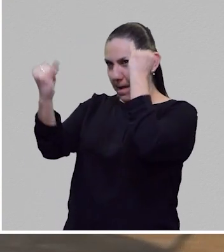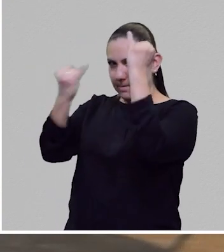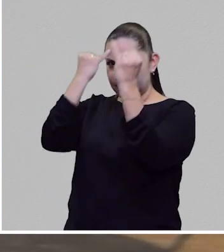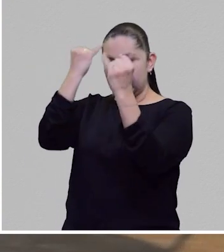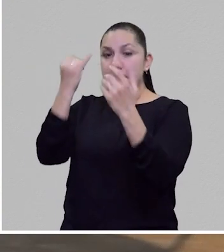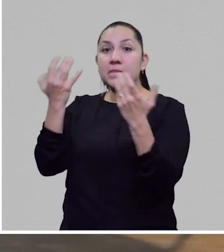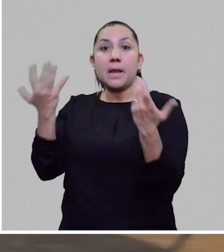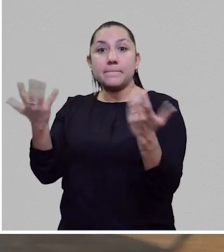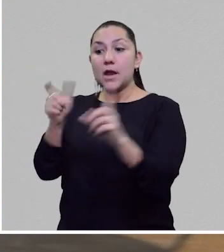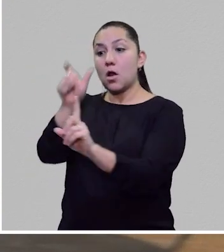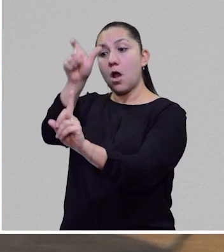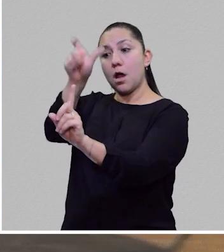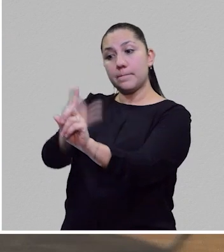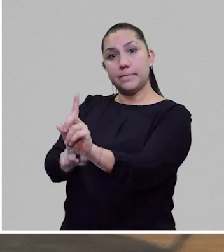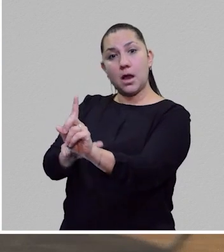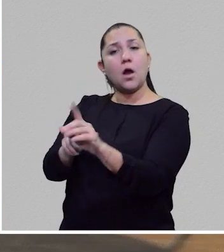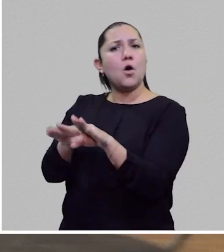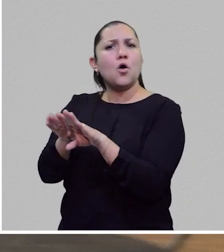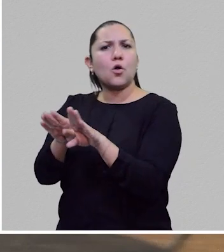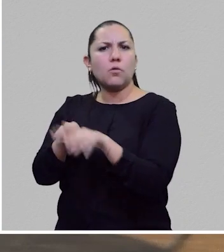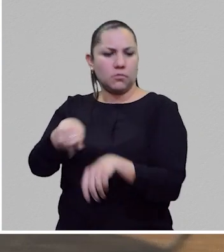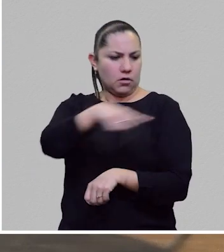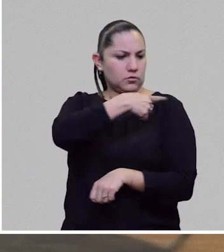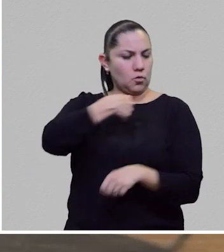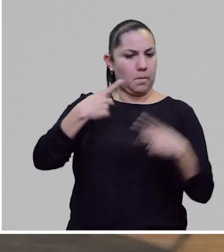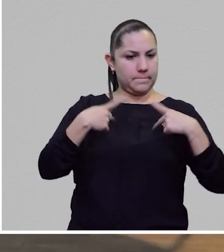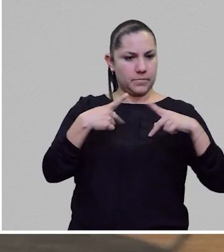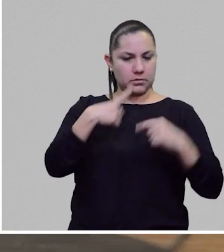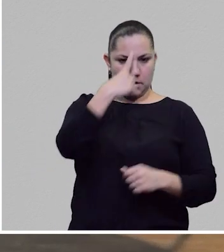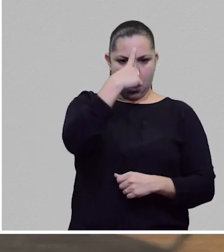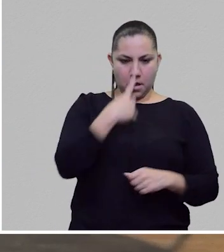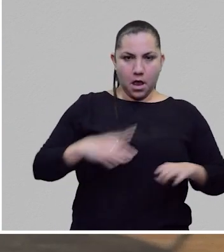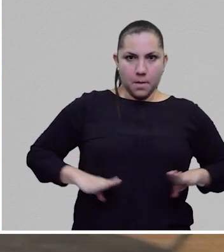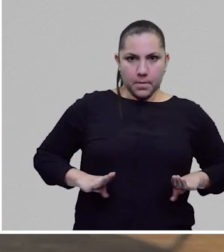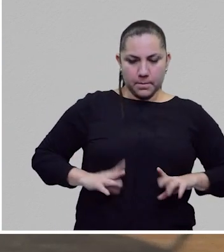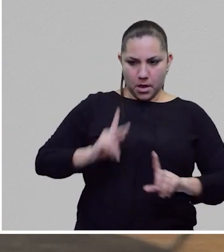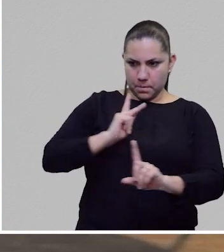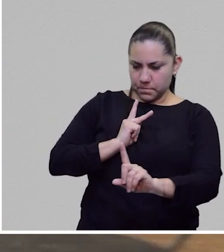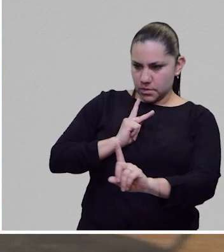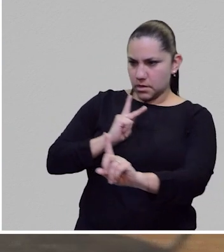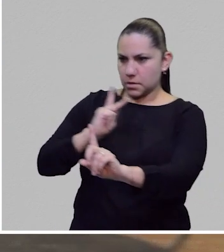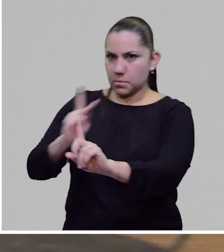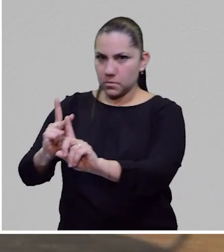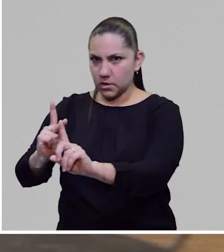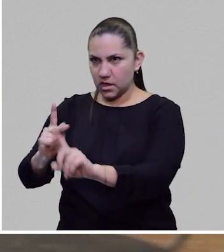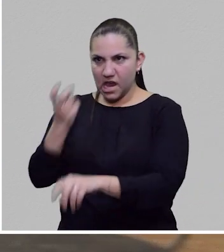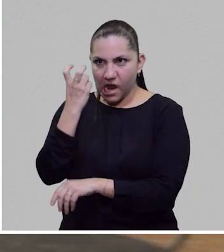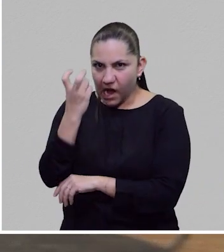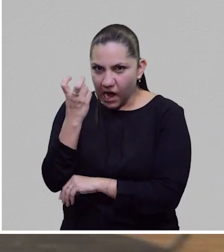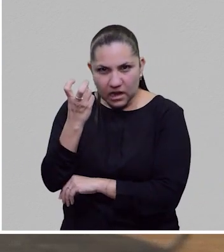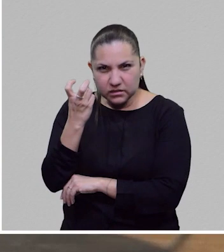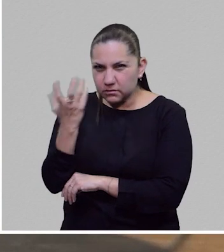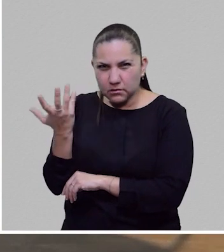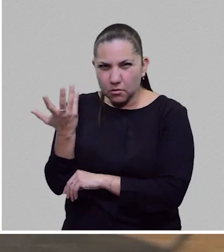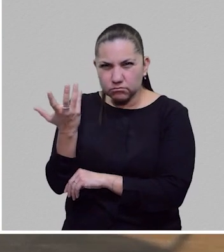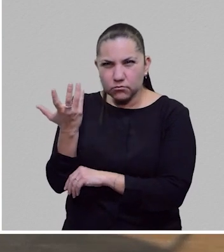retrato, a imagen y semejanza nuestra, es una obsesión que creo que la primera vez que queda